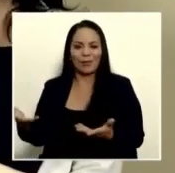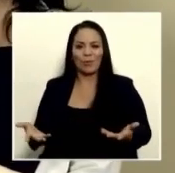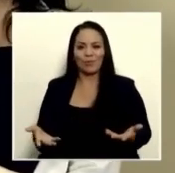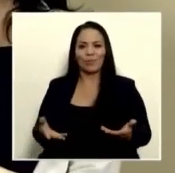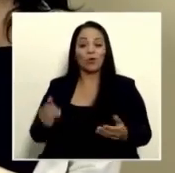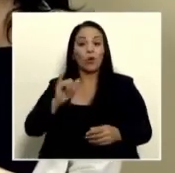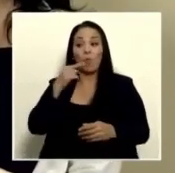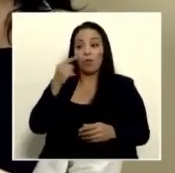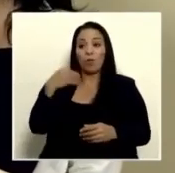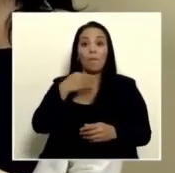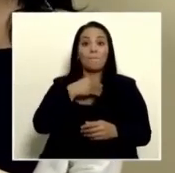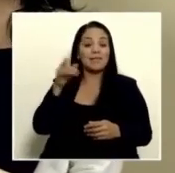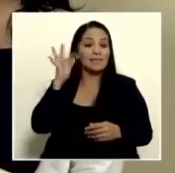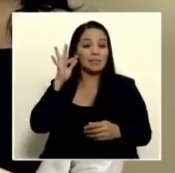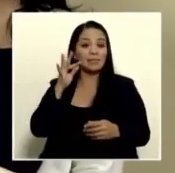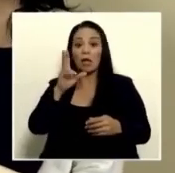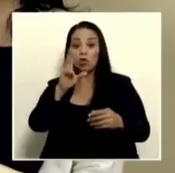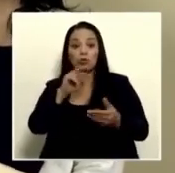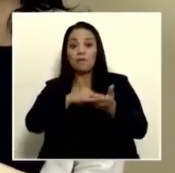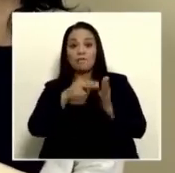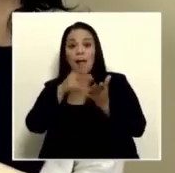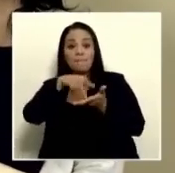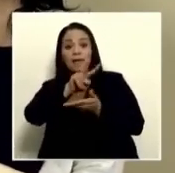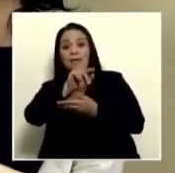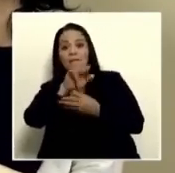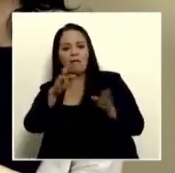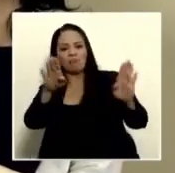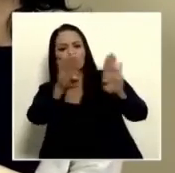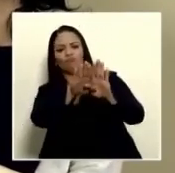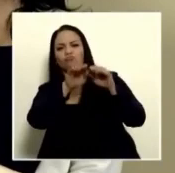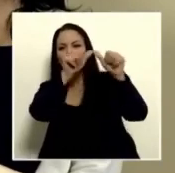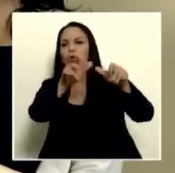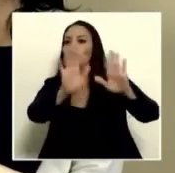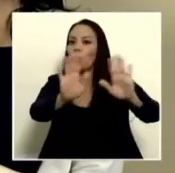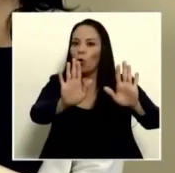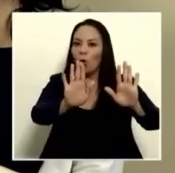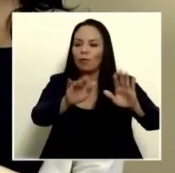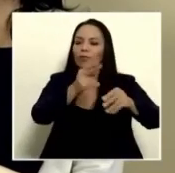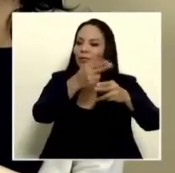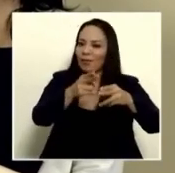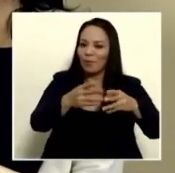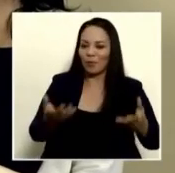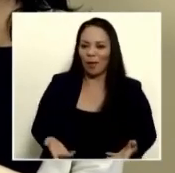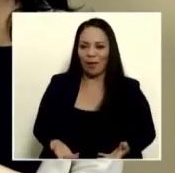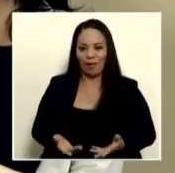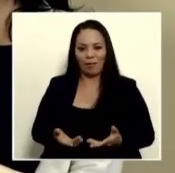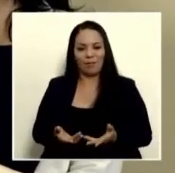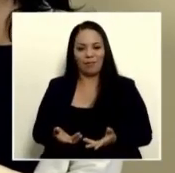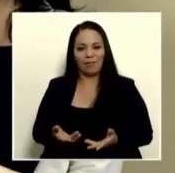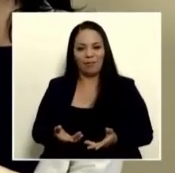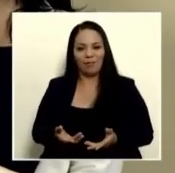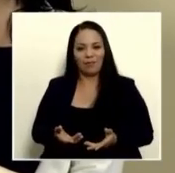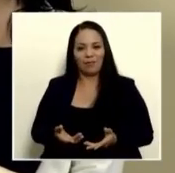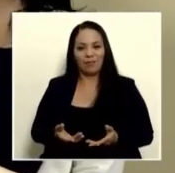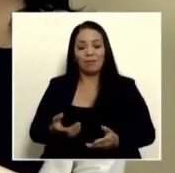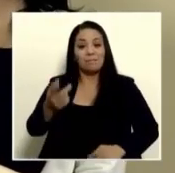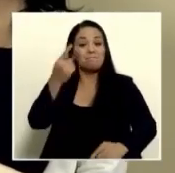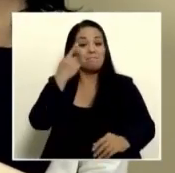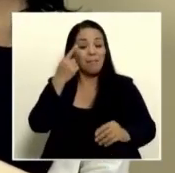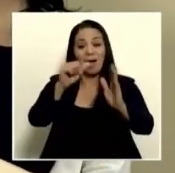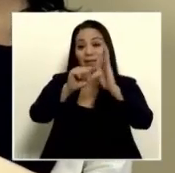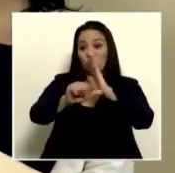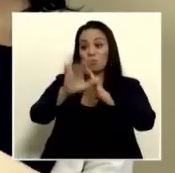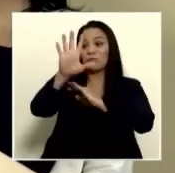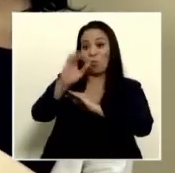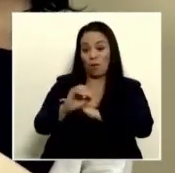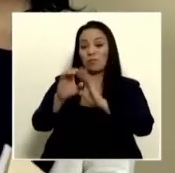es un tema temporal que además aparte de las leyes que ellos mencionaron el artículo 50